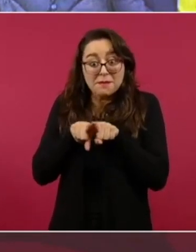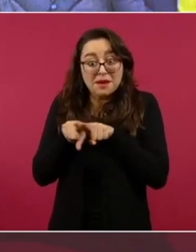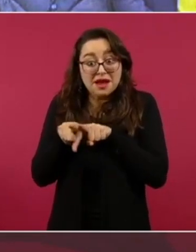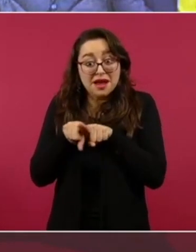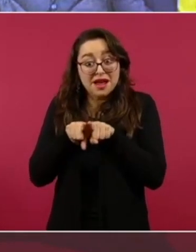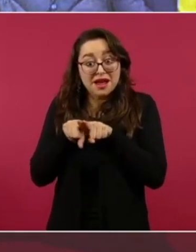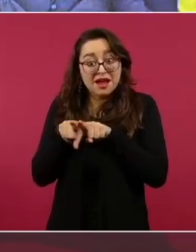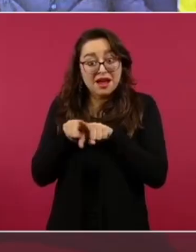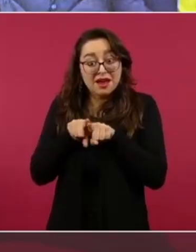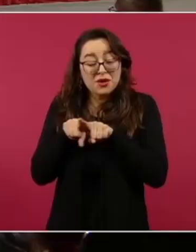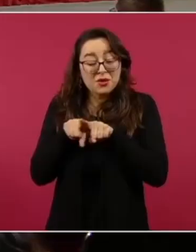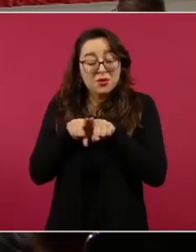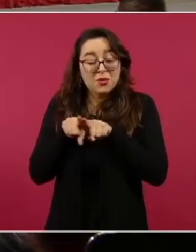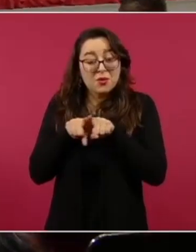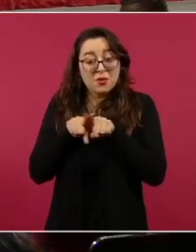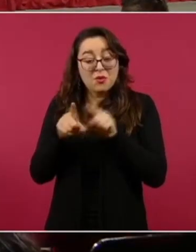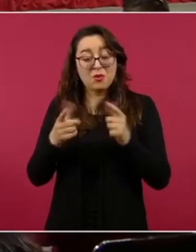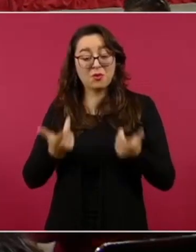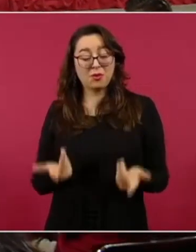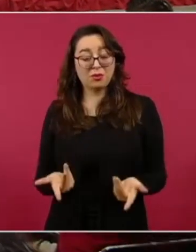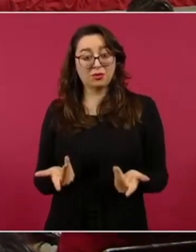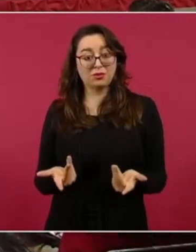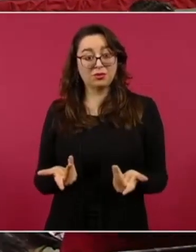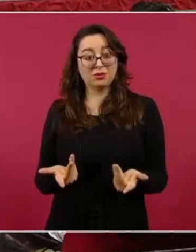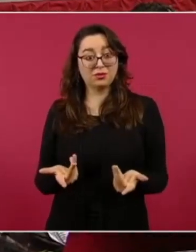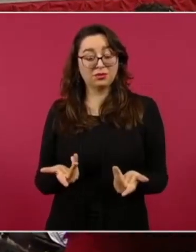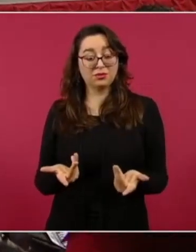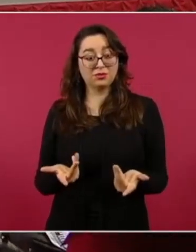digo, le deja la gobernatura al hermano.